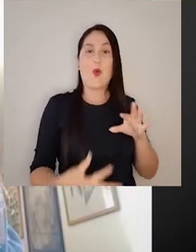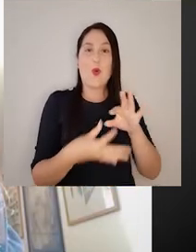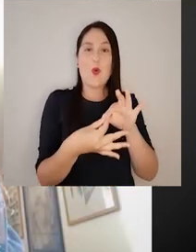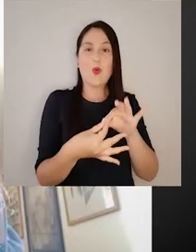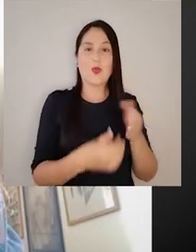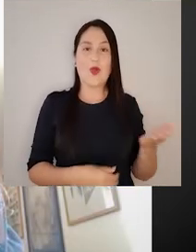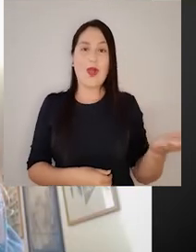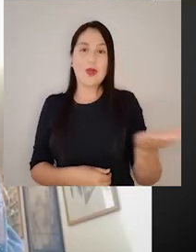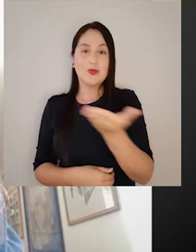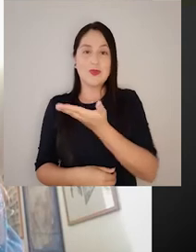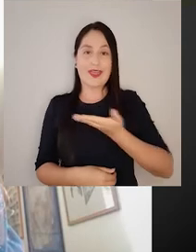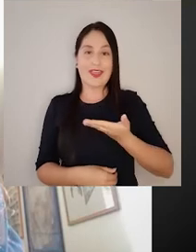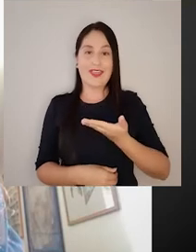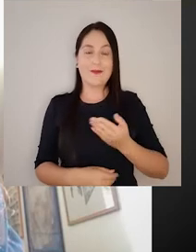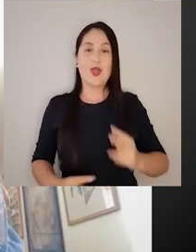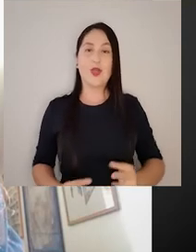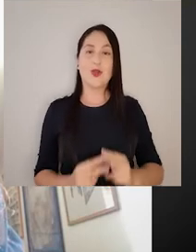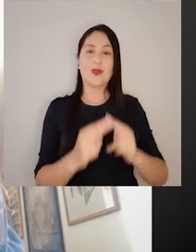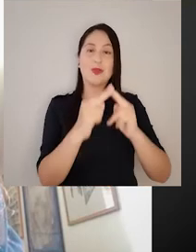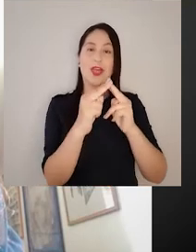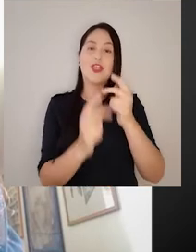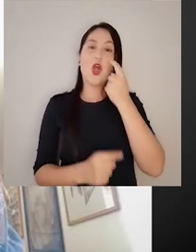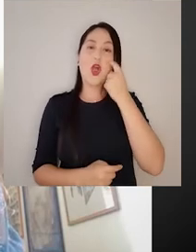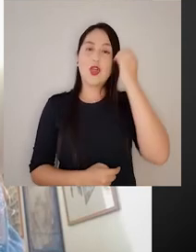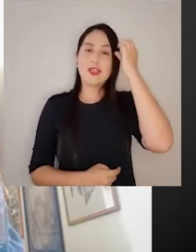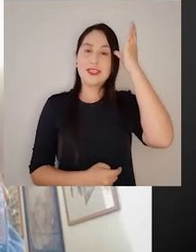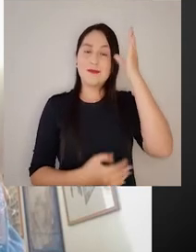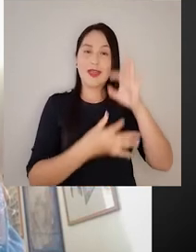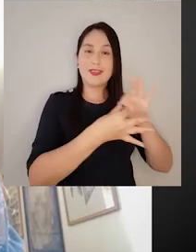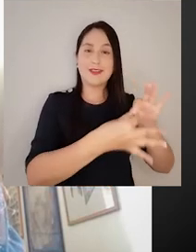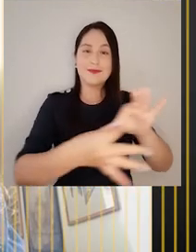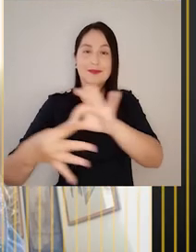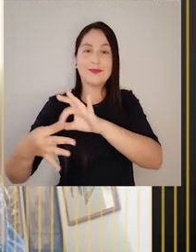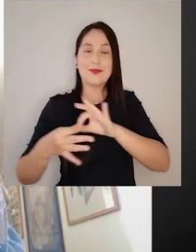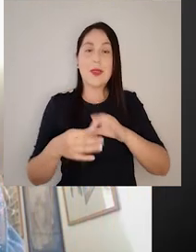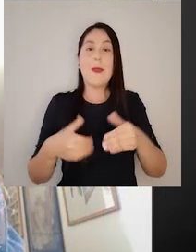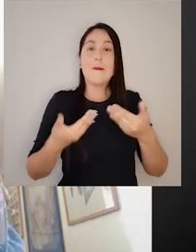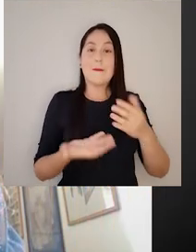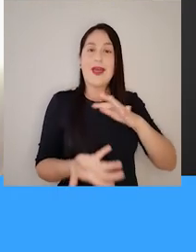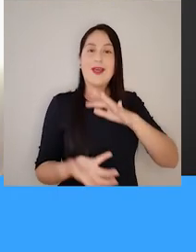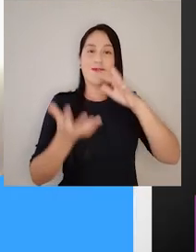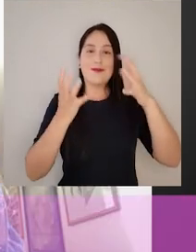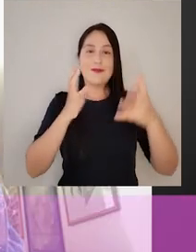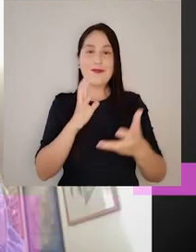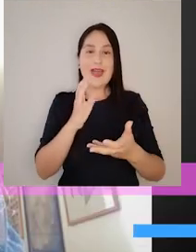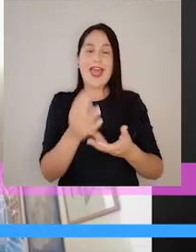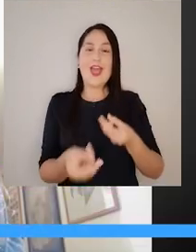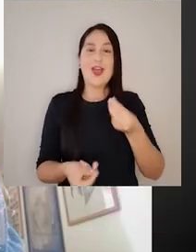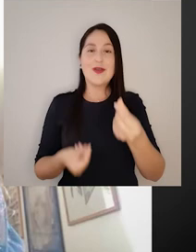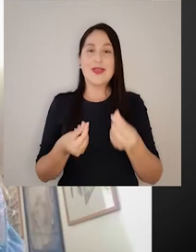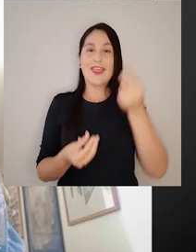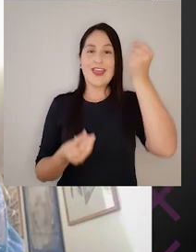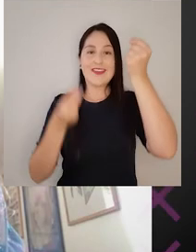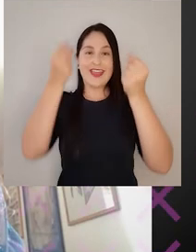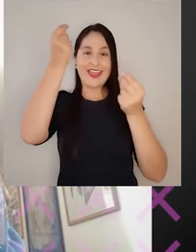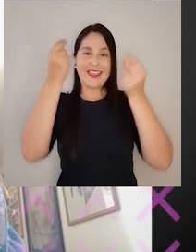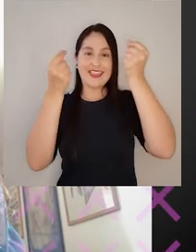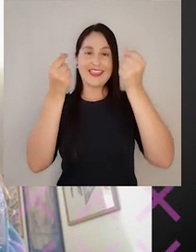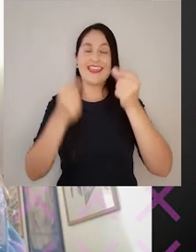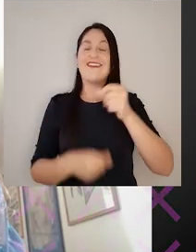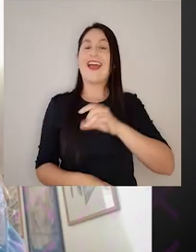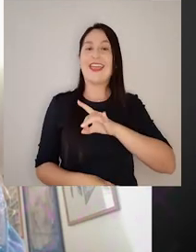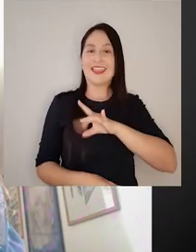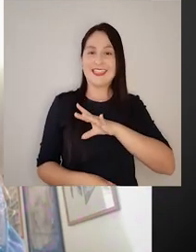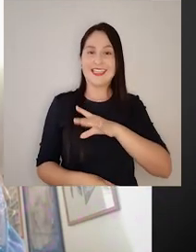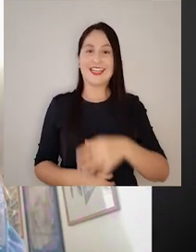Mancomunadamente construyendo conocimiento en conjunto para el ecosistema creativo nacional, para fortalecer la economía creativa